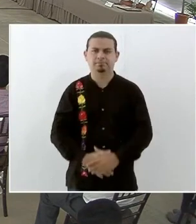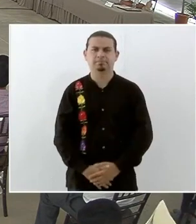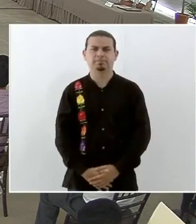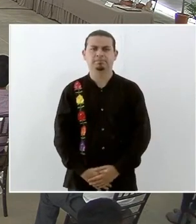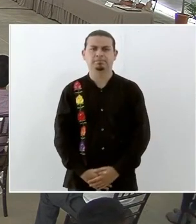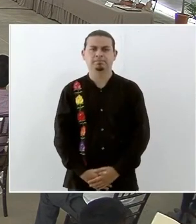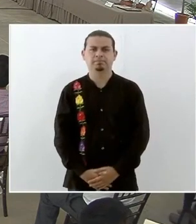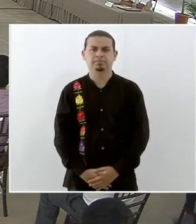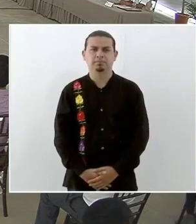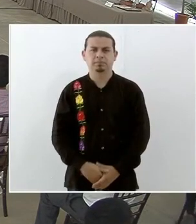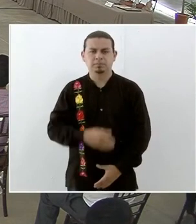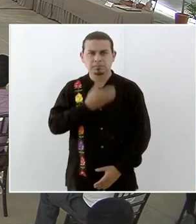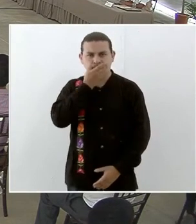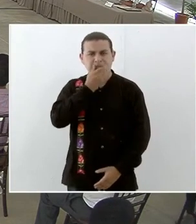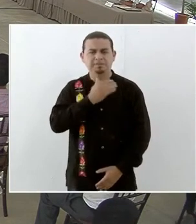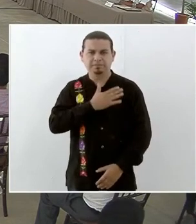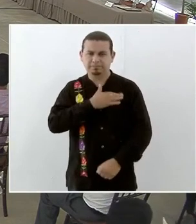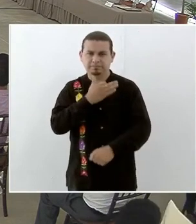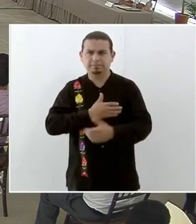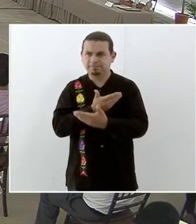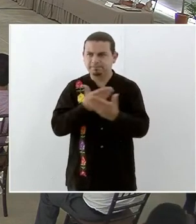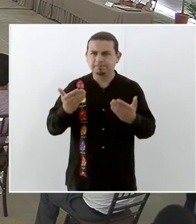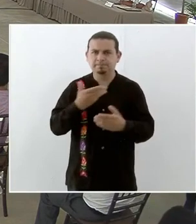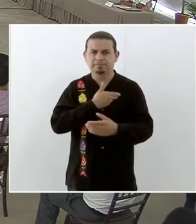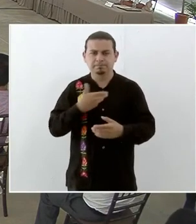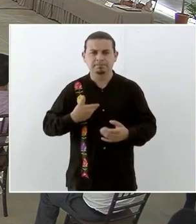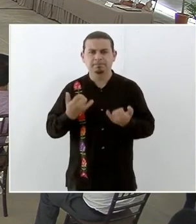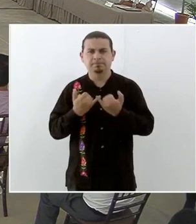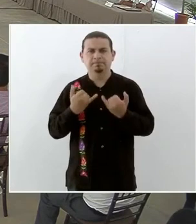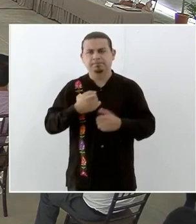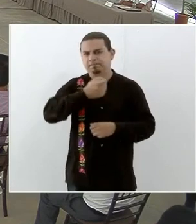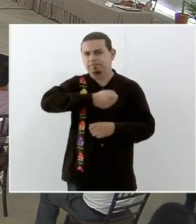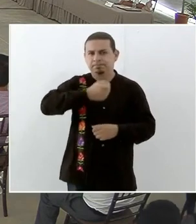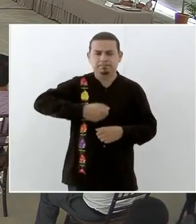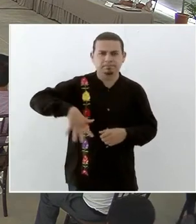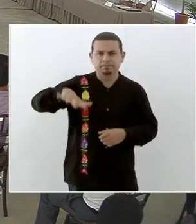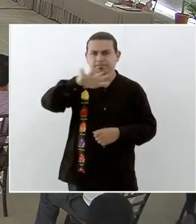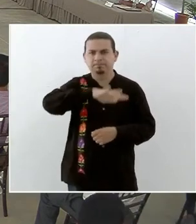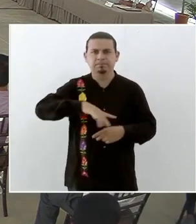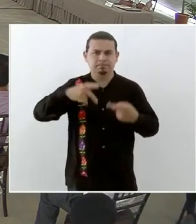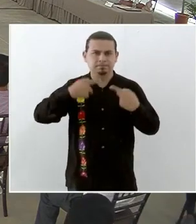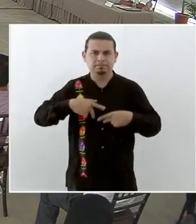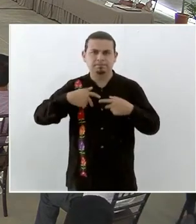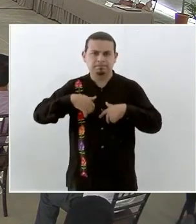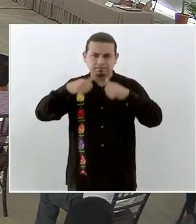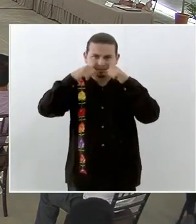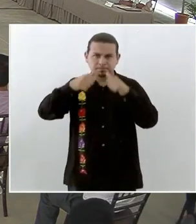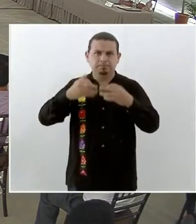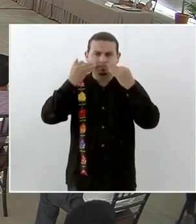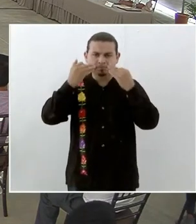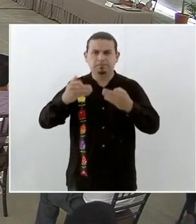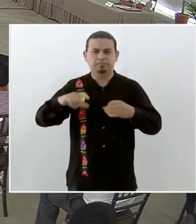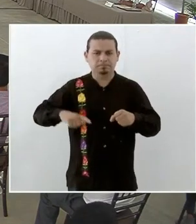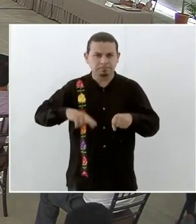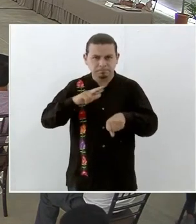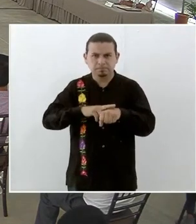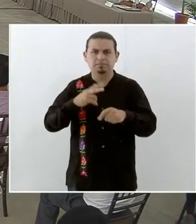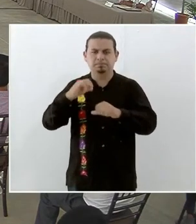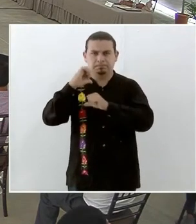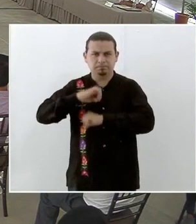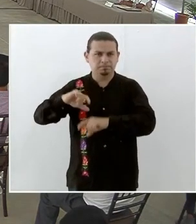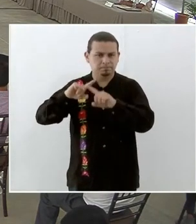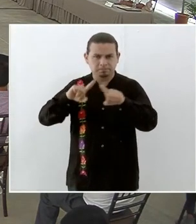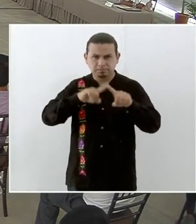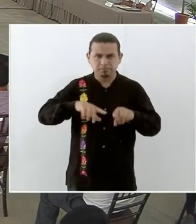Con su permiso presidente. Un saludo aquí a todo el gabinete, al gobernador, a las autoridades locales,